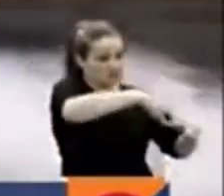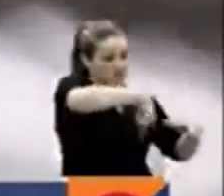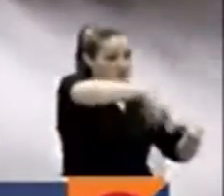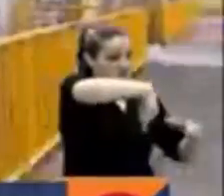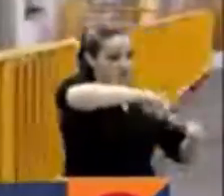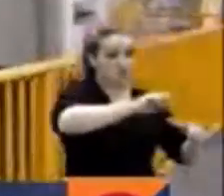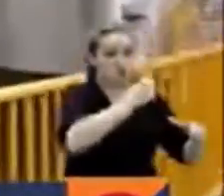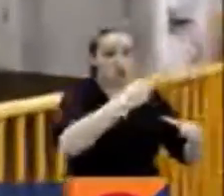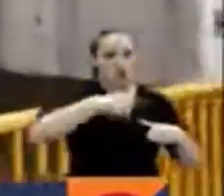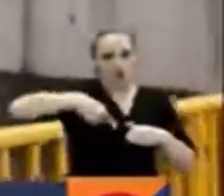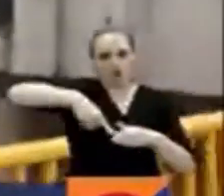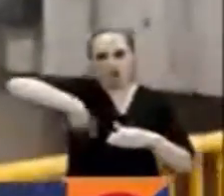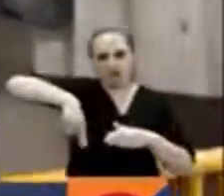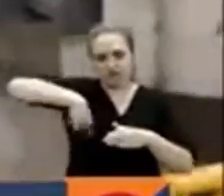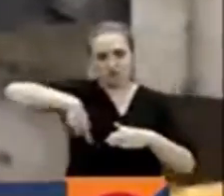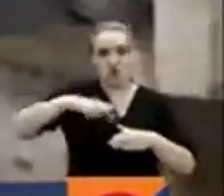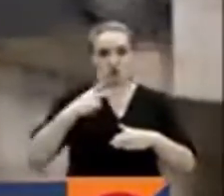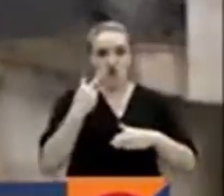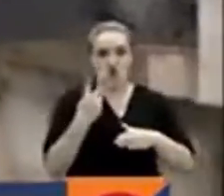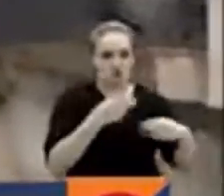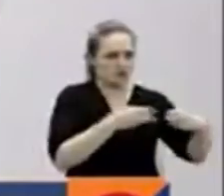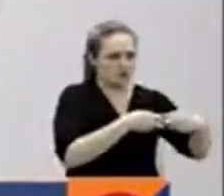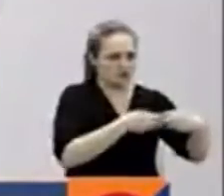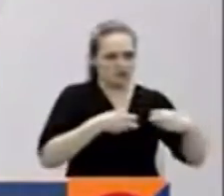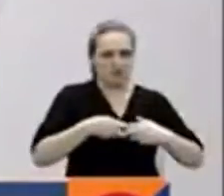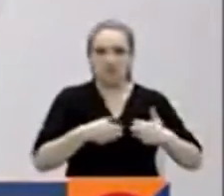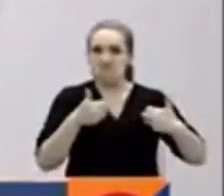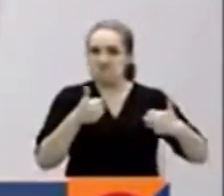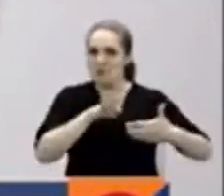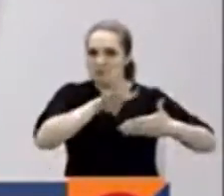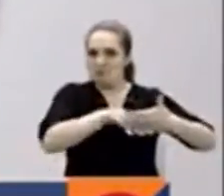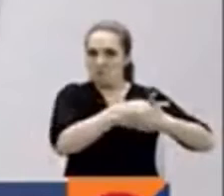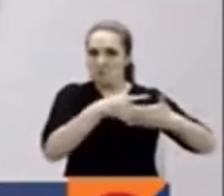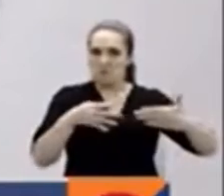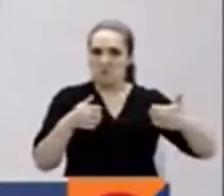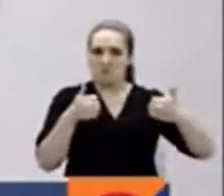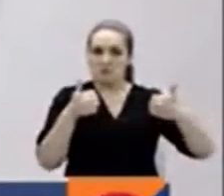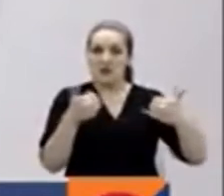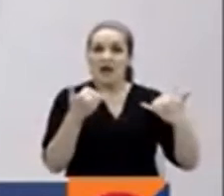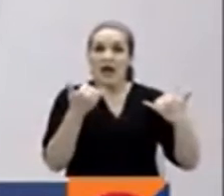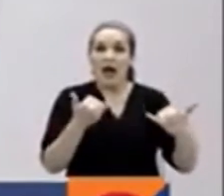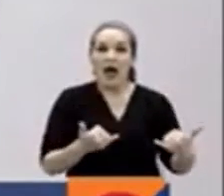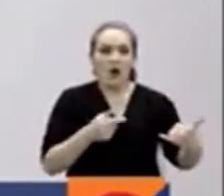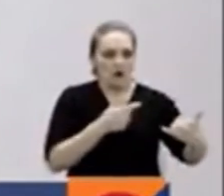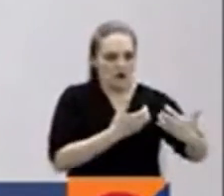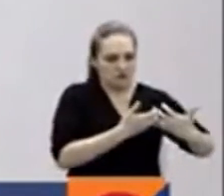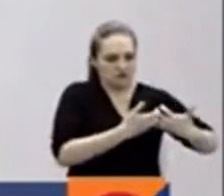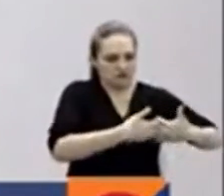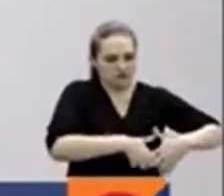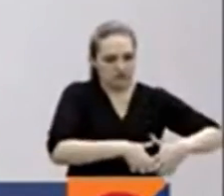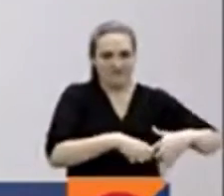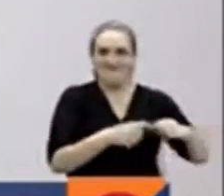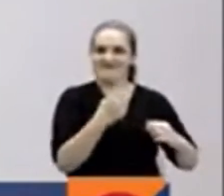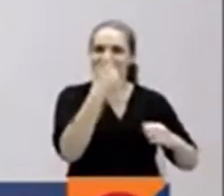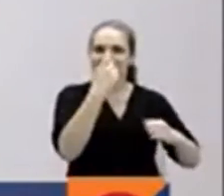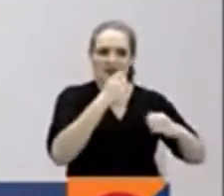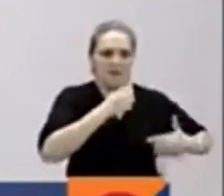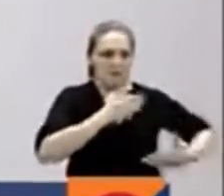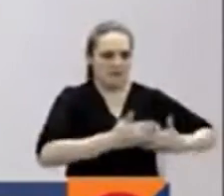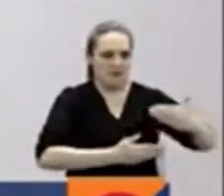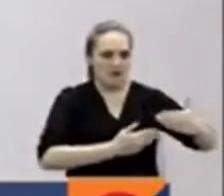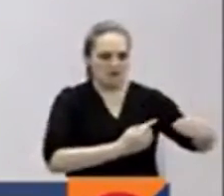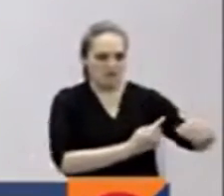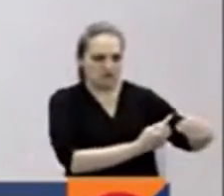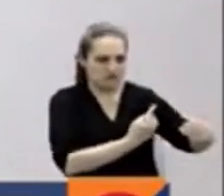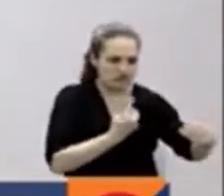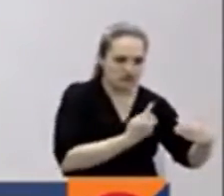1 y 2 avanzan de acuerdo al cronograma establecido. Viene un proceso de terminar el armado de la máquina y las pruebas de puesta en